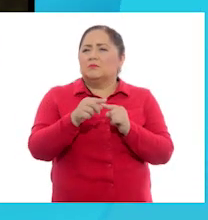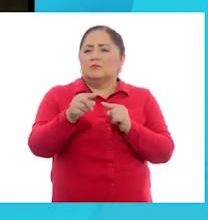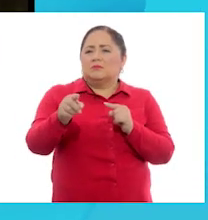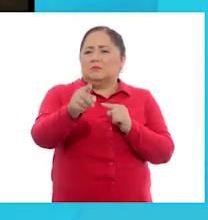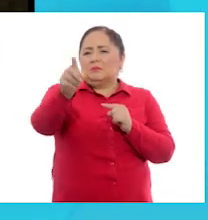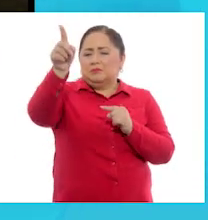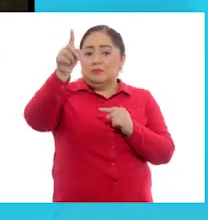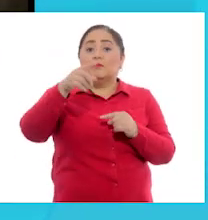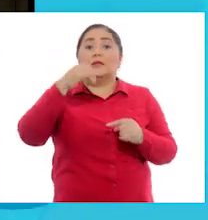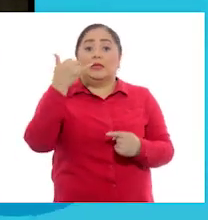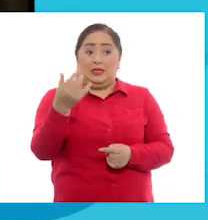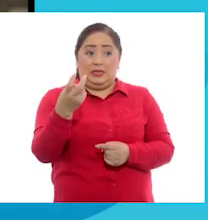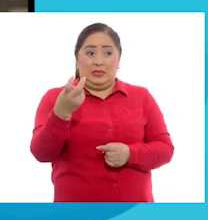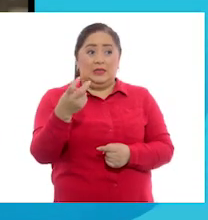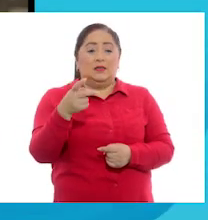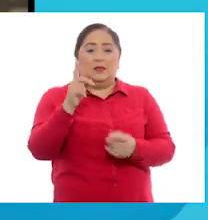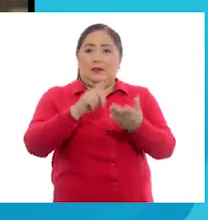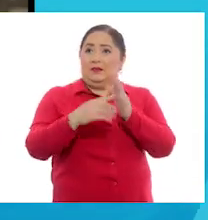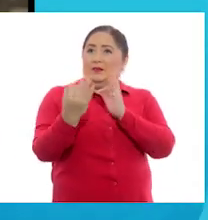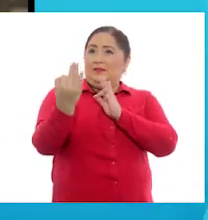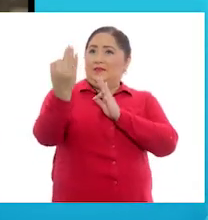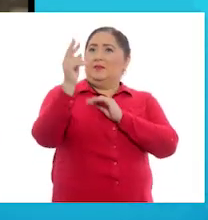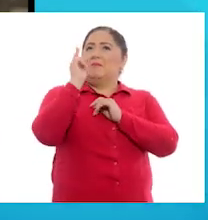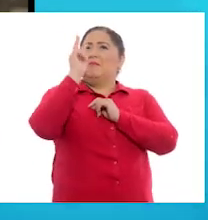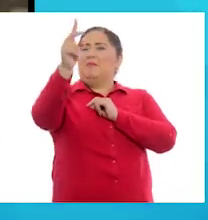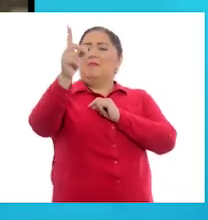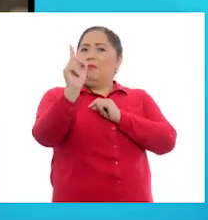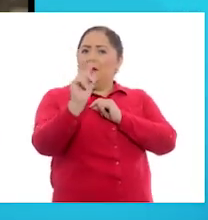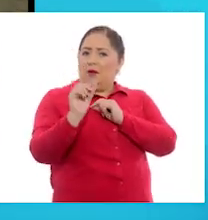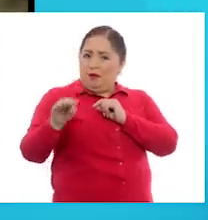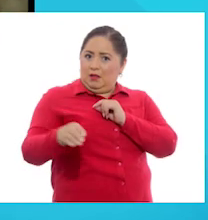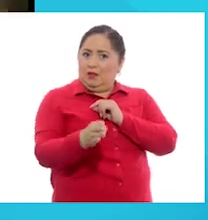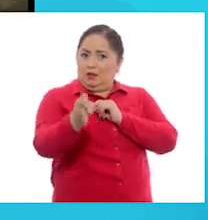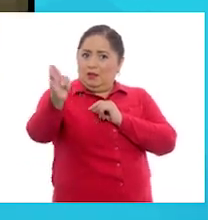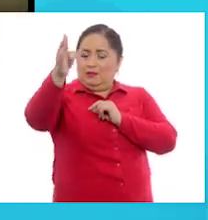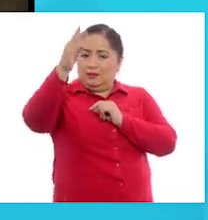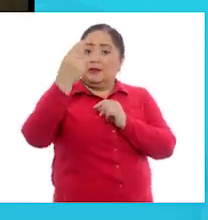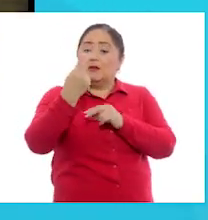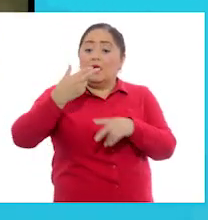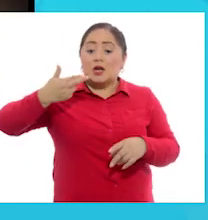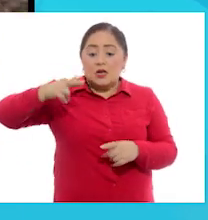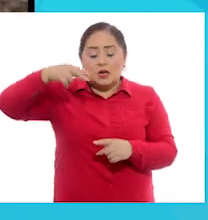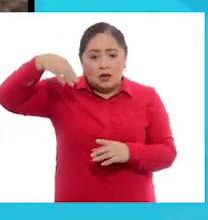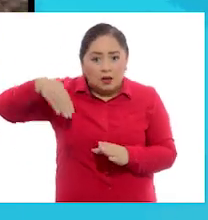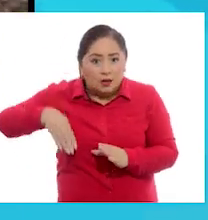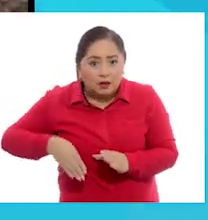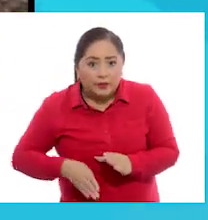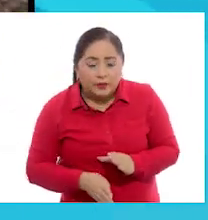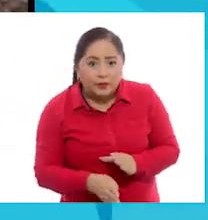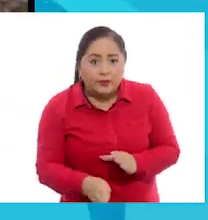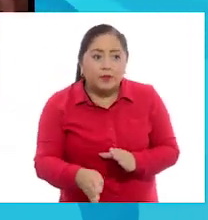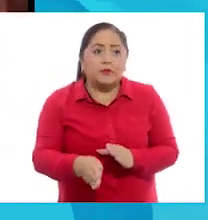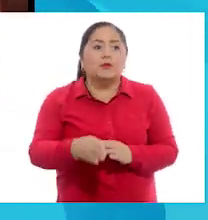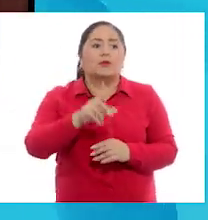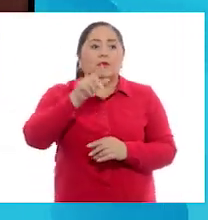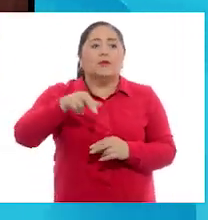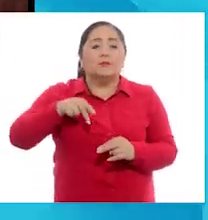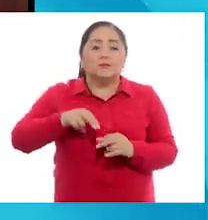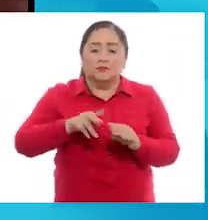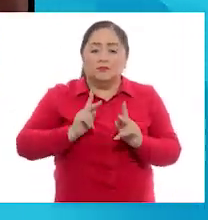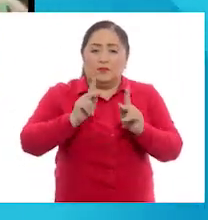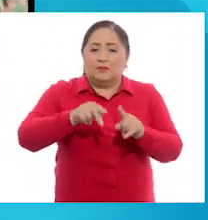camino. Y eso que está una enfrente de la otra, hay que ir a ojar hasta el río, cruzarlo